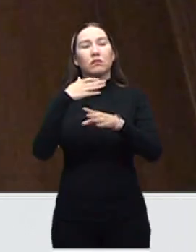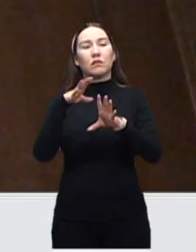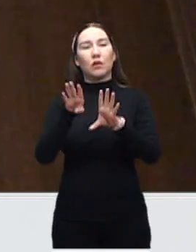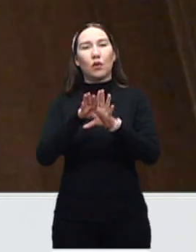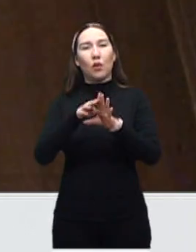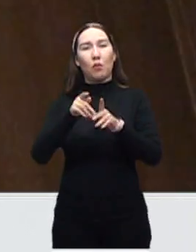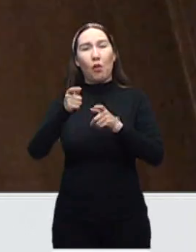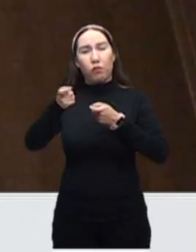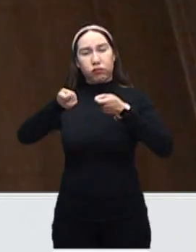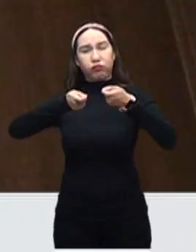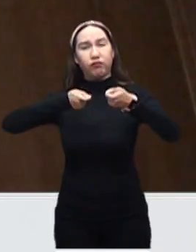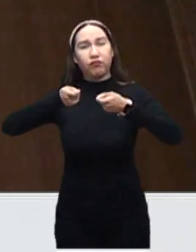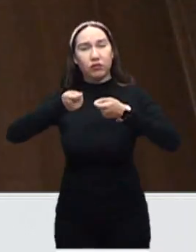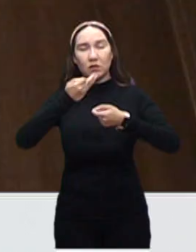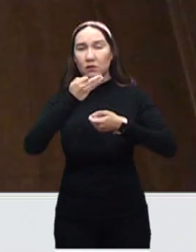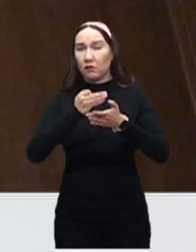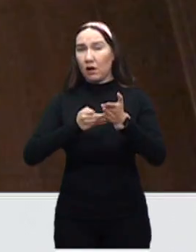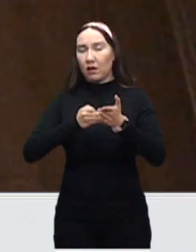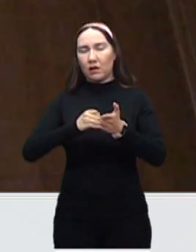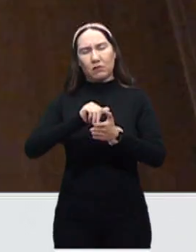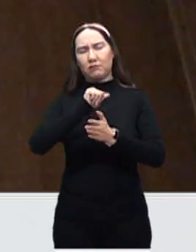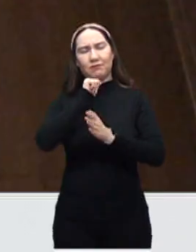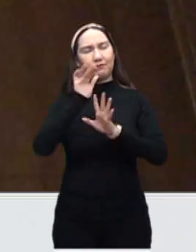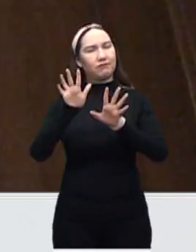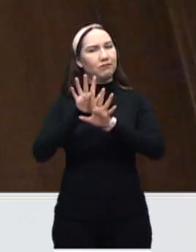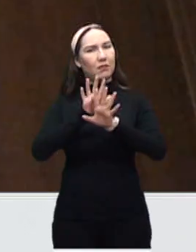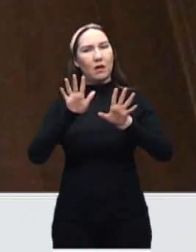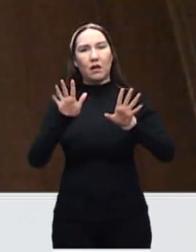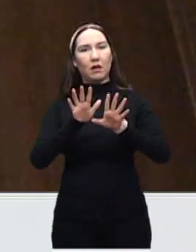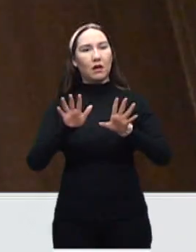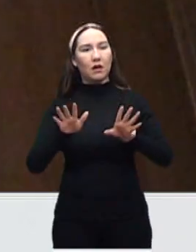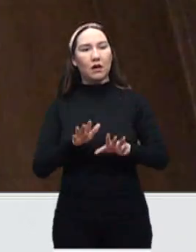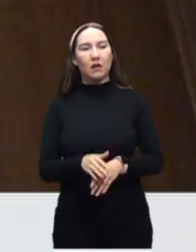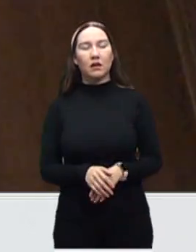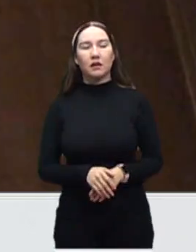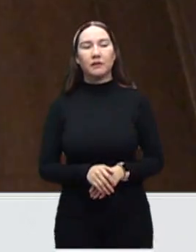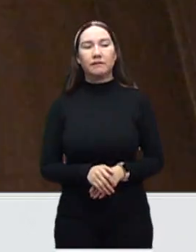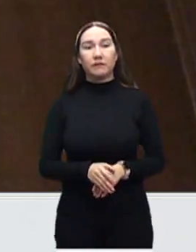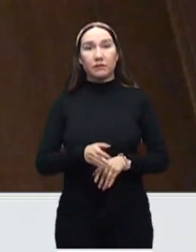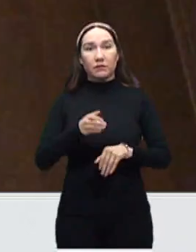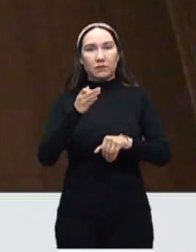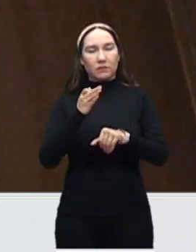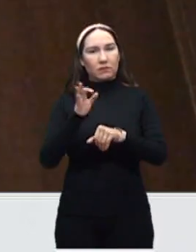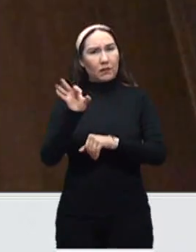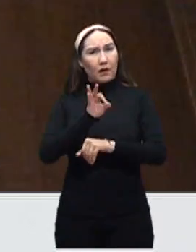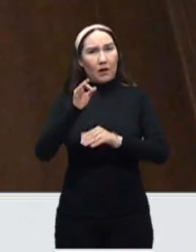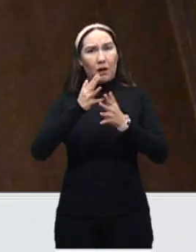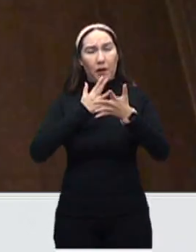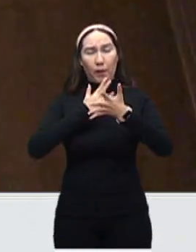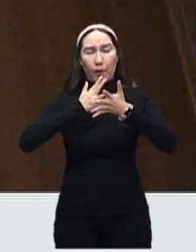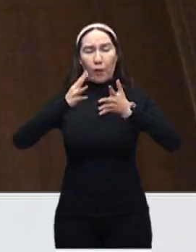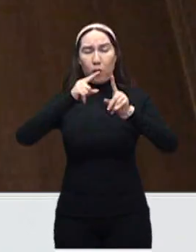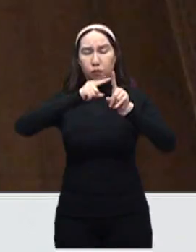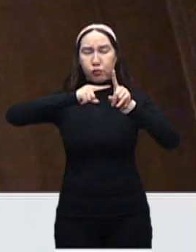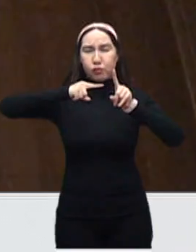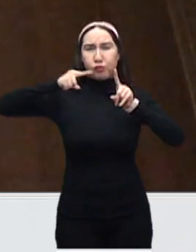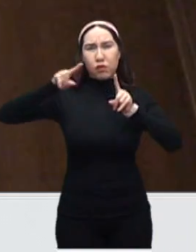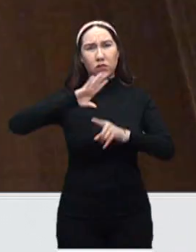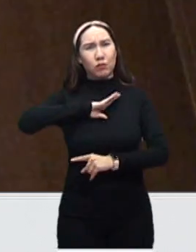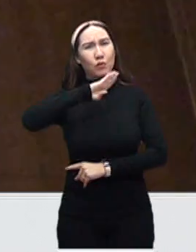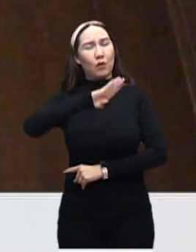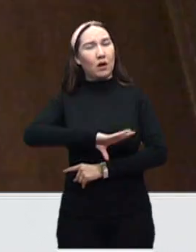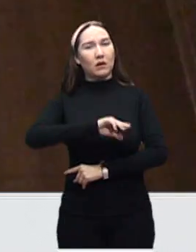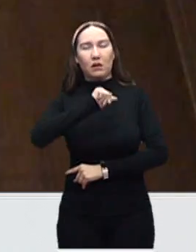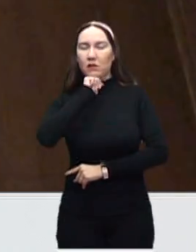descontrolada, que sea vertical, que nos lleve a tener un incremento súbito de casos de defunciones. Y por